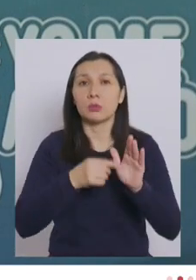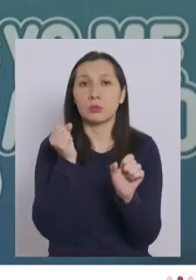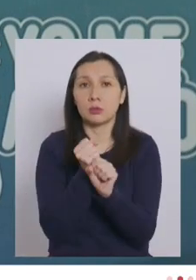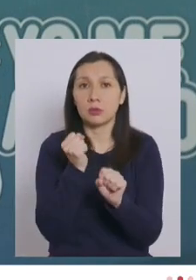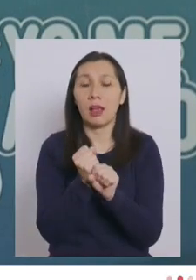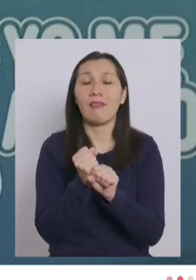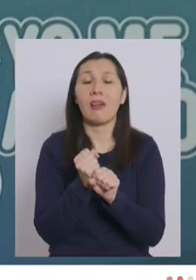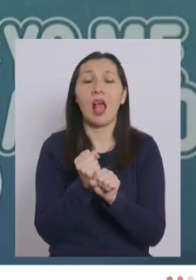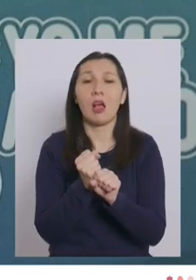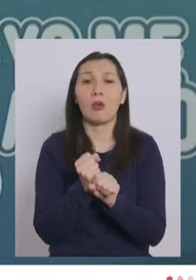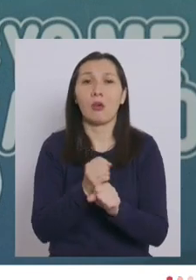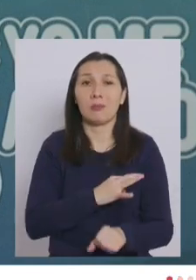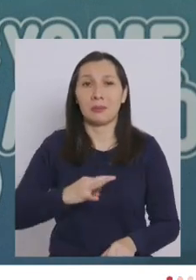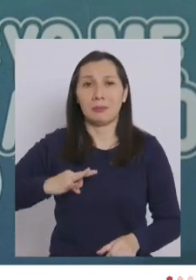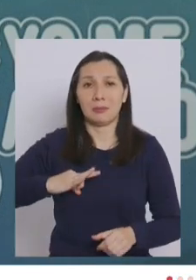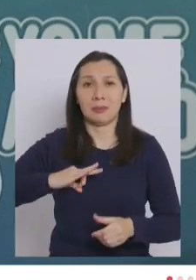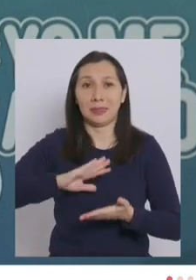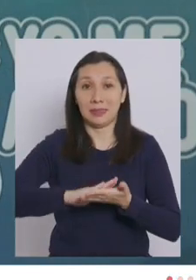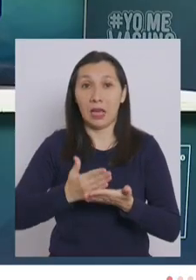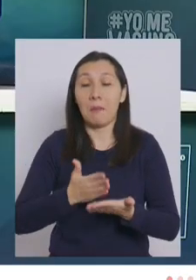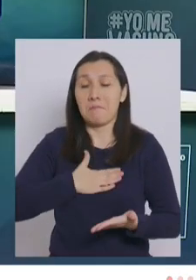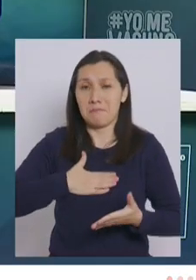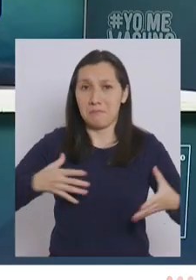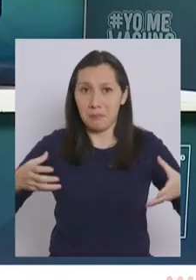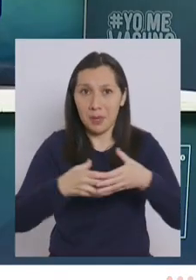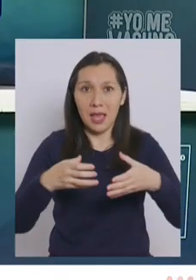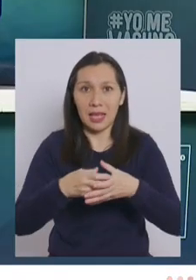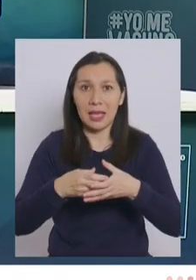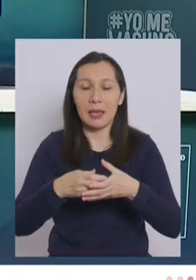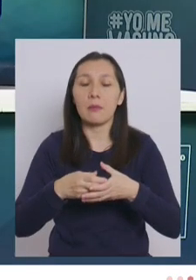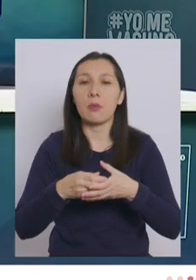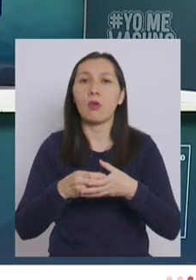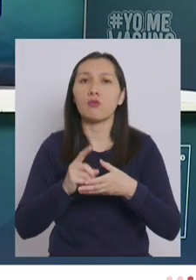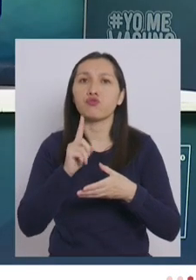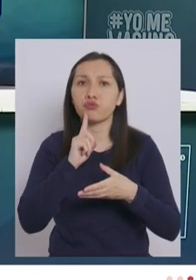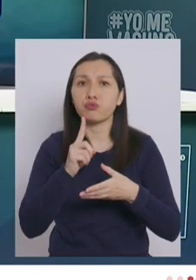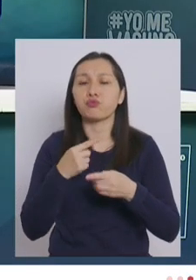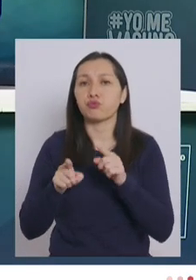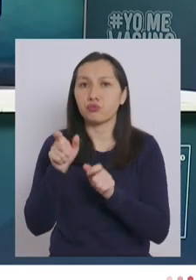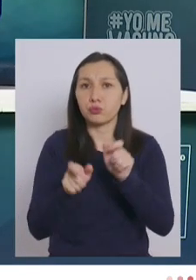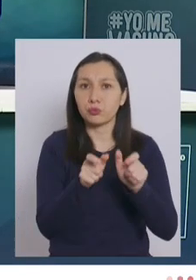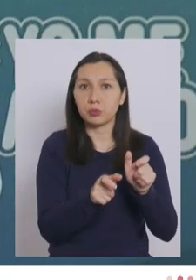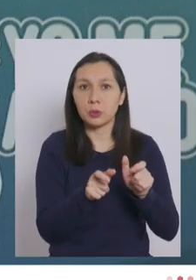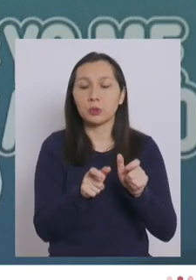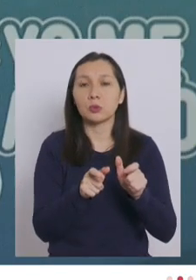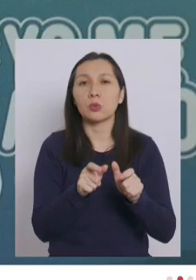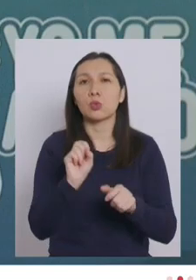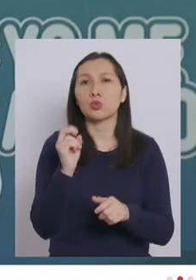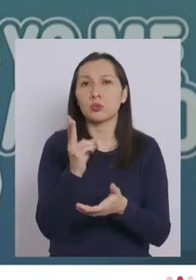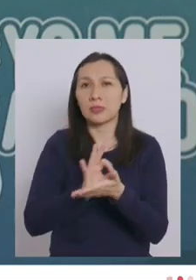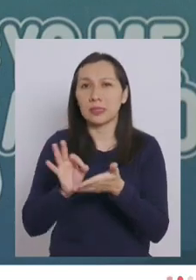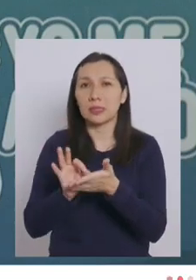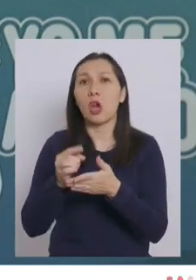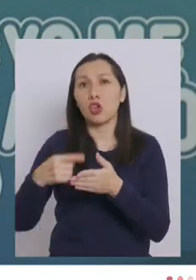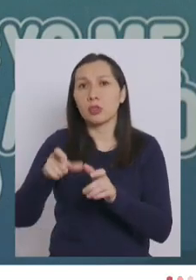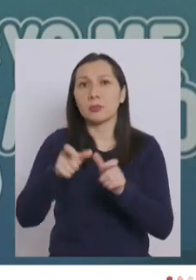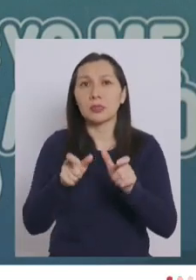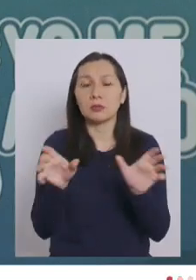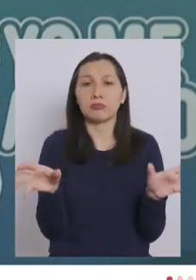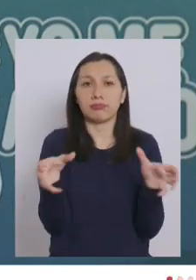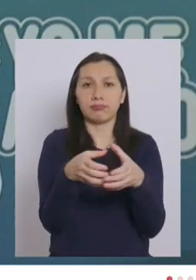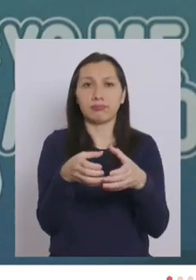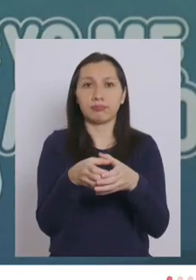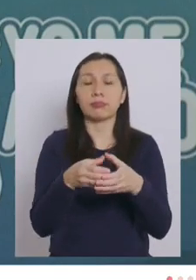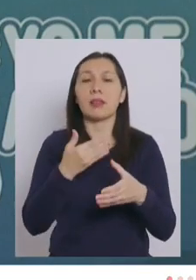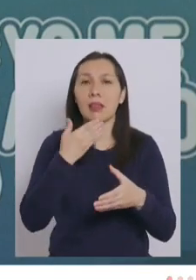Minsal, de mi equipo, del equipo que forman, entre otros, los subsecretarios y el gabinete